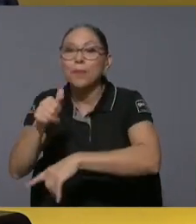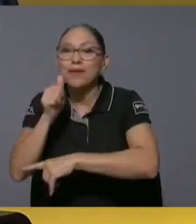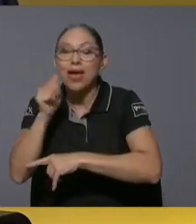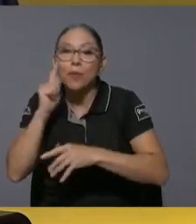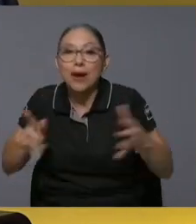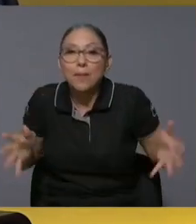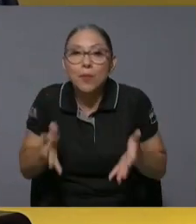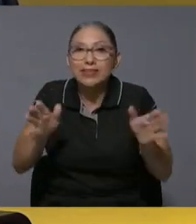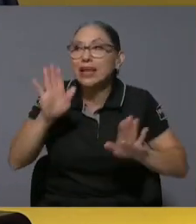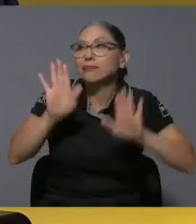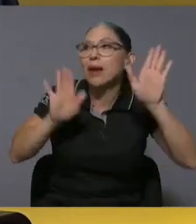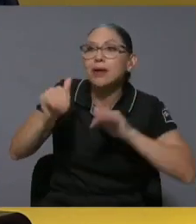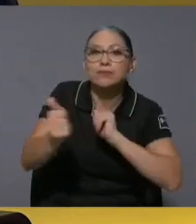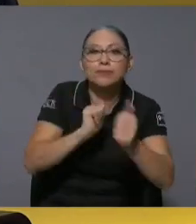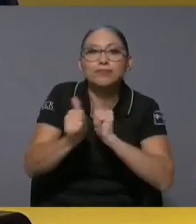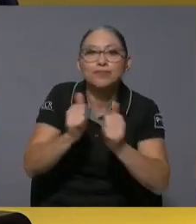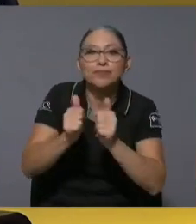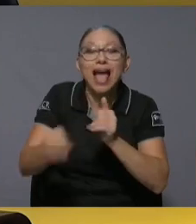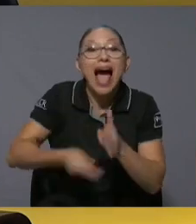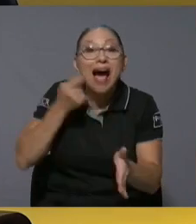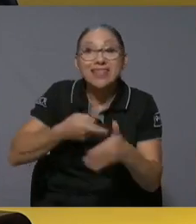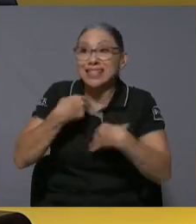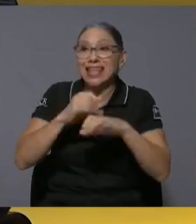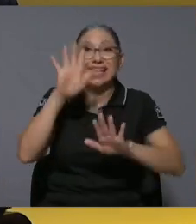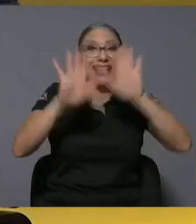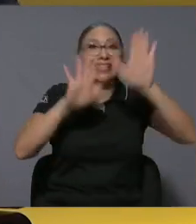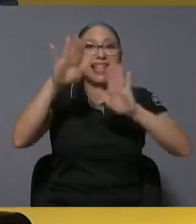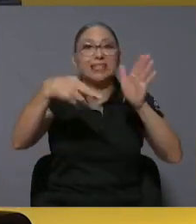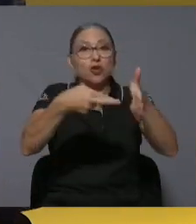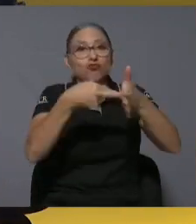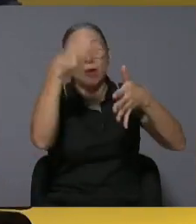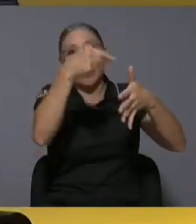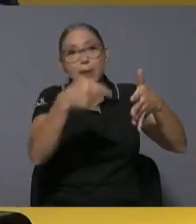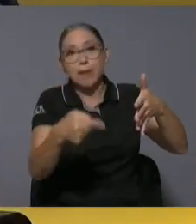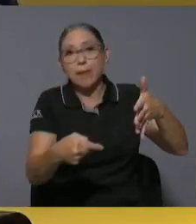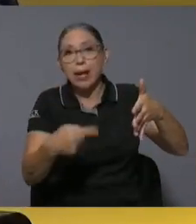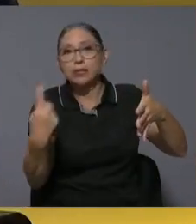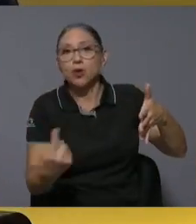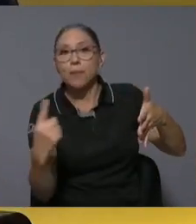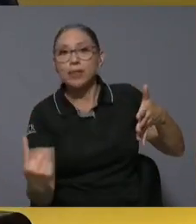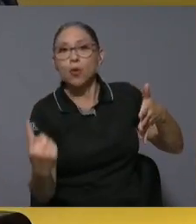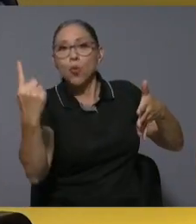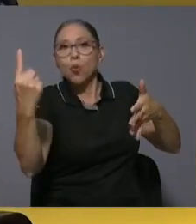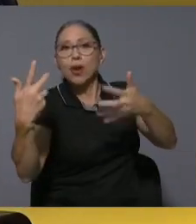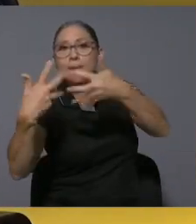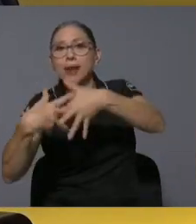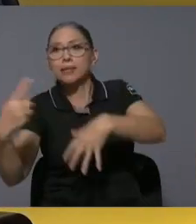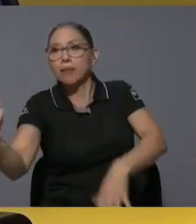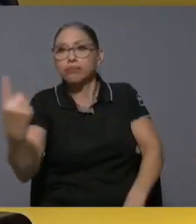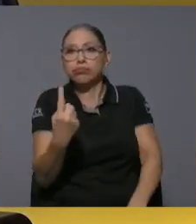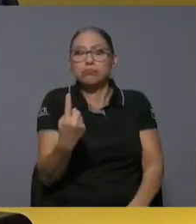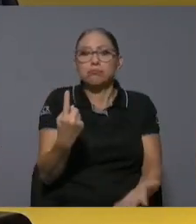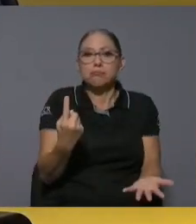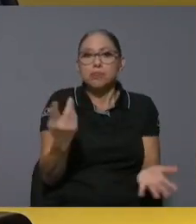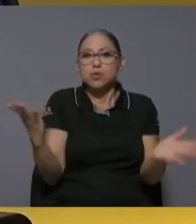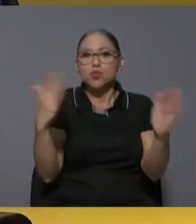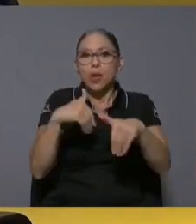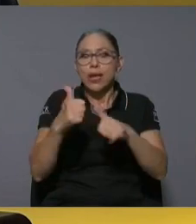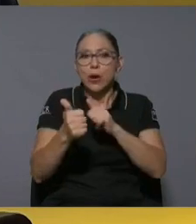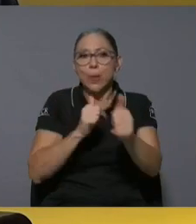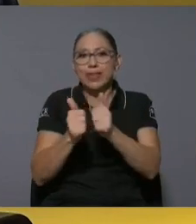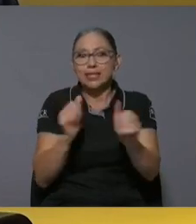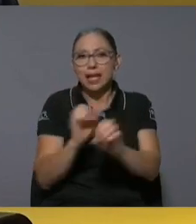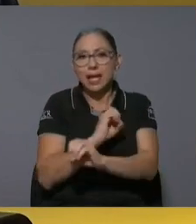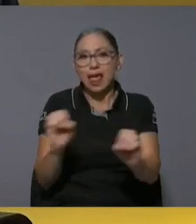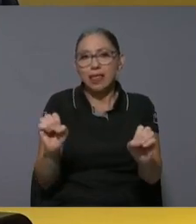se nos ha presentado una empresa por cada licitación y evidentemente ahí no hay competencia de nada al final terminará uno